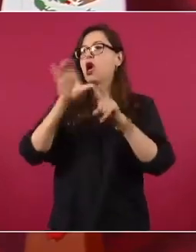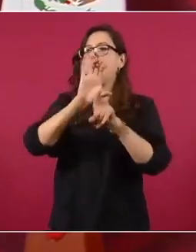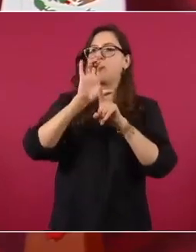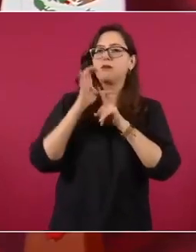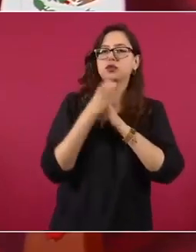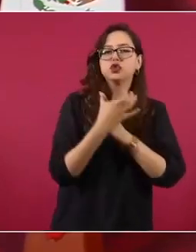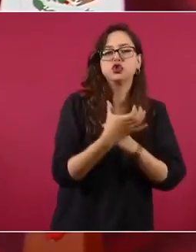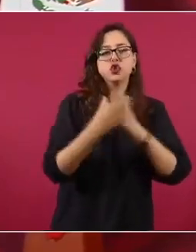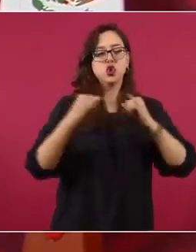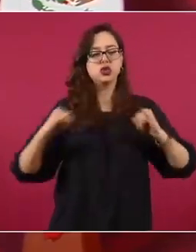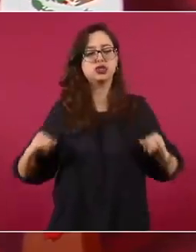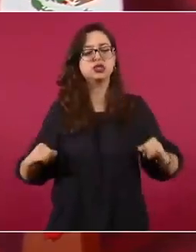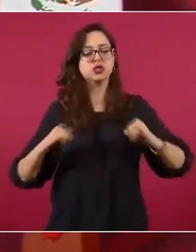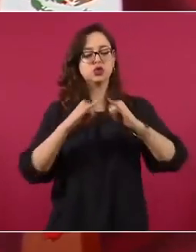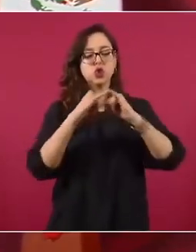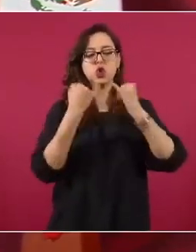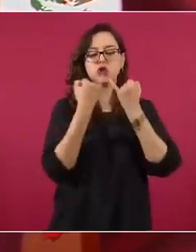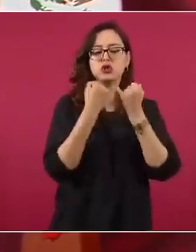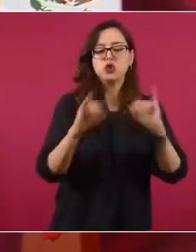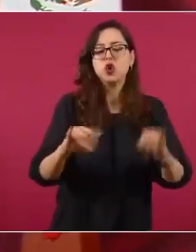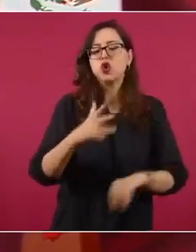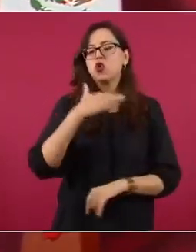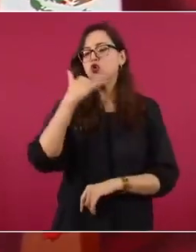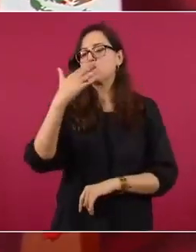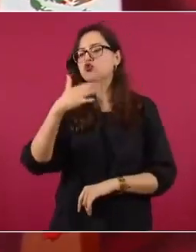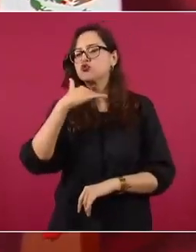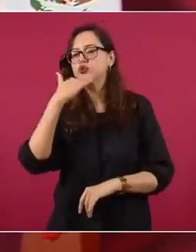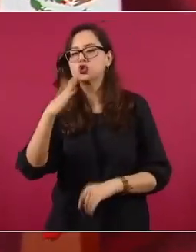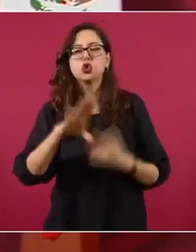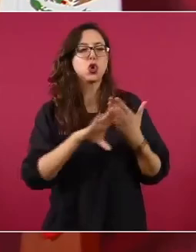autónomos para el combate a la corrupción,